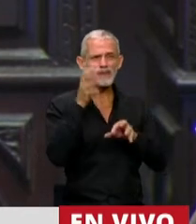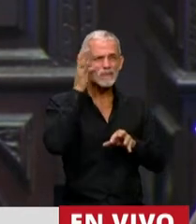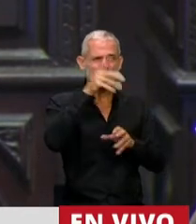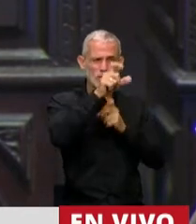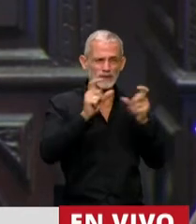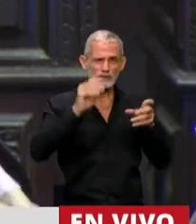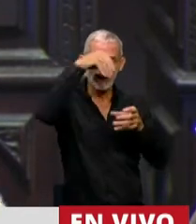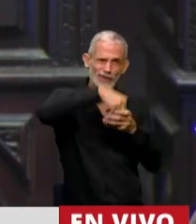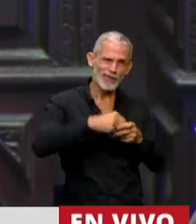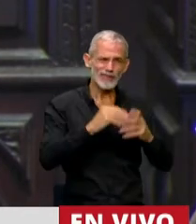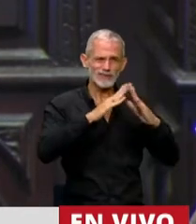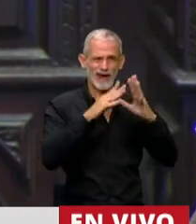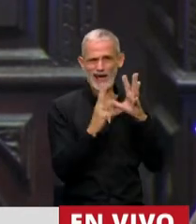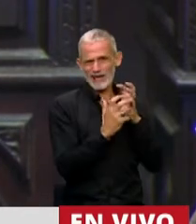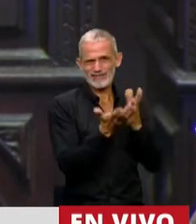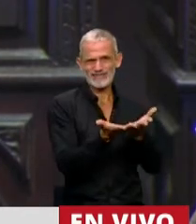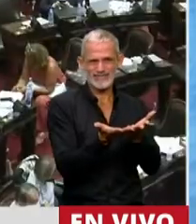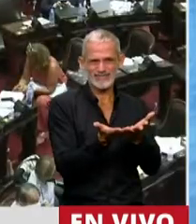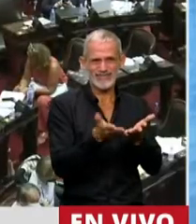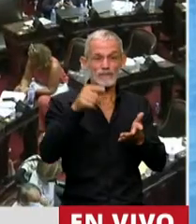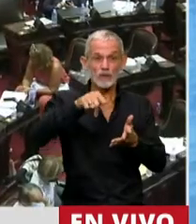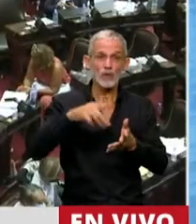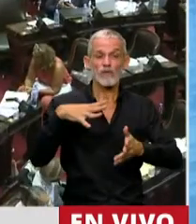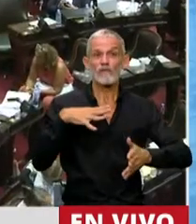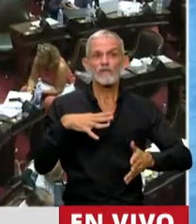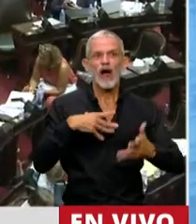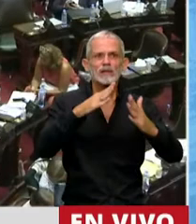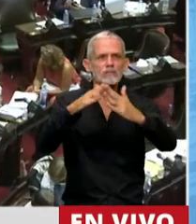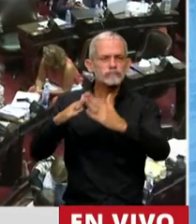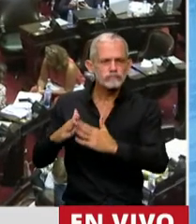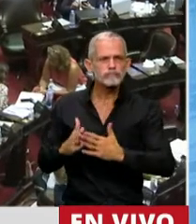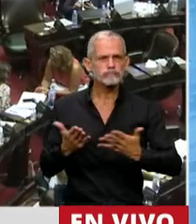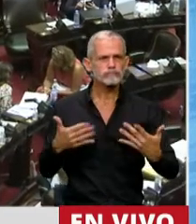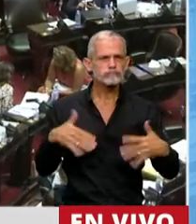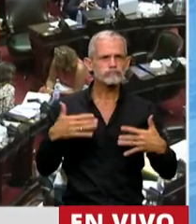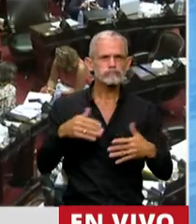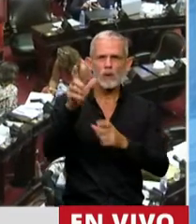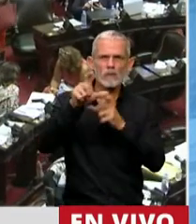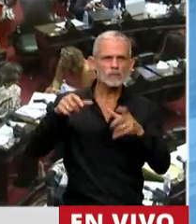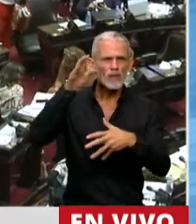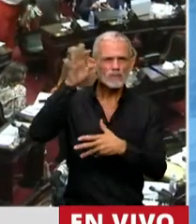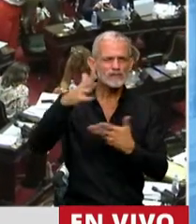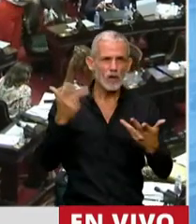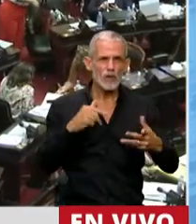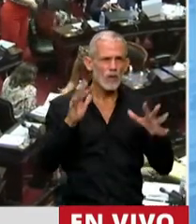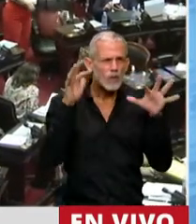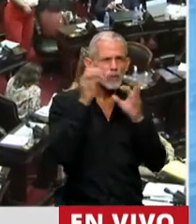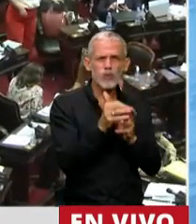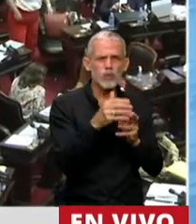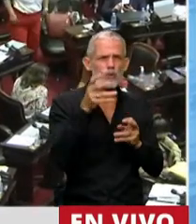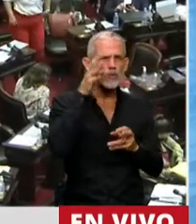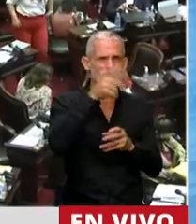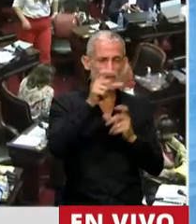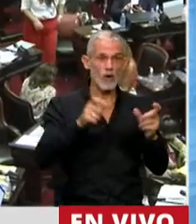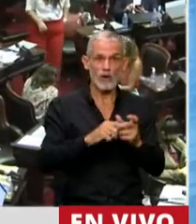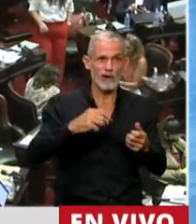vulnerables por la falta justamente de este déficit habitacional, el hacinamiento o la falta de los elementos